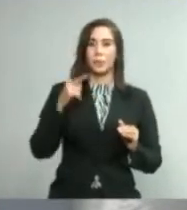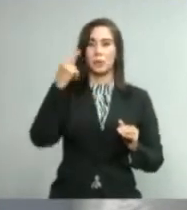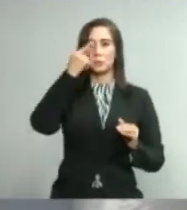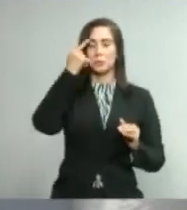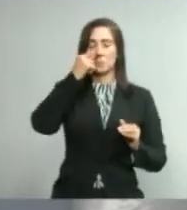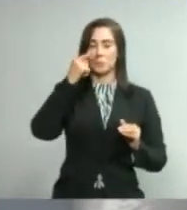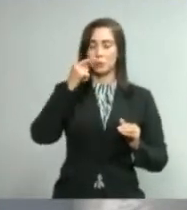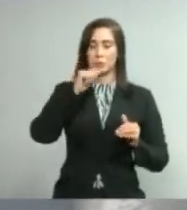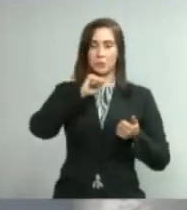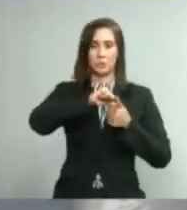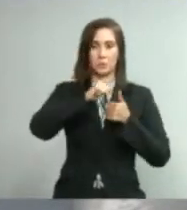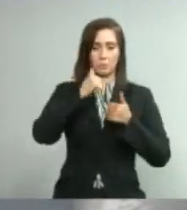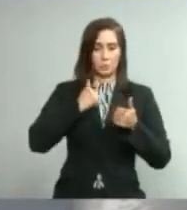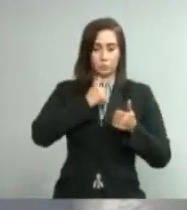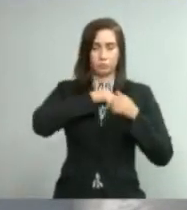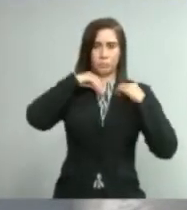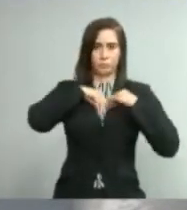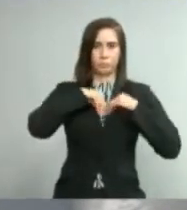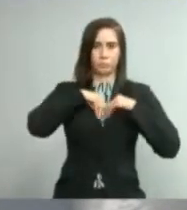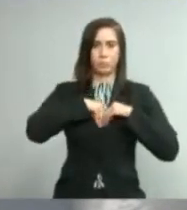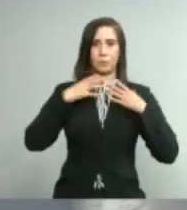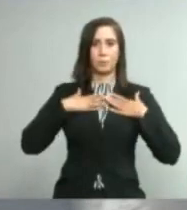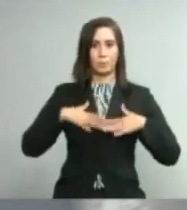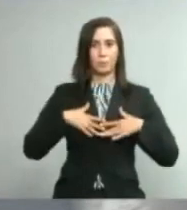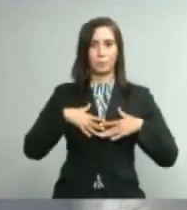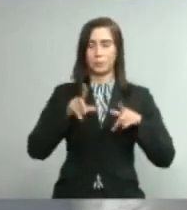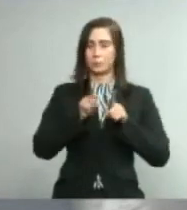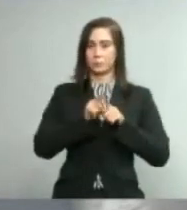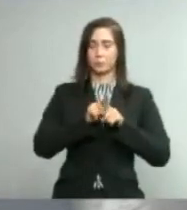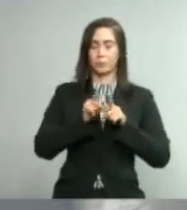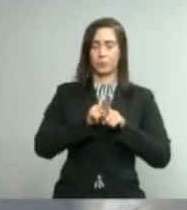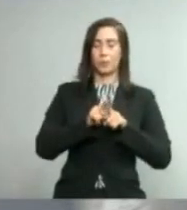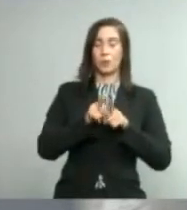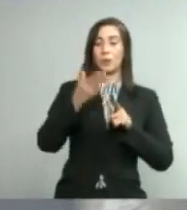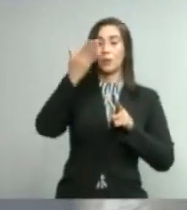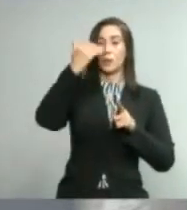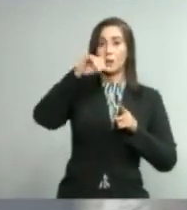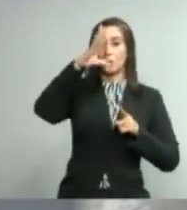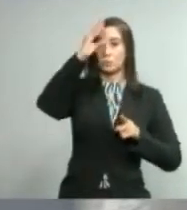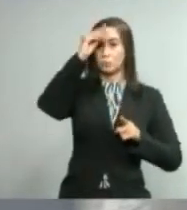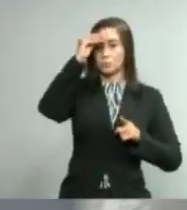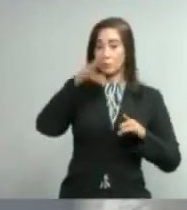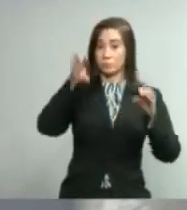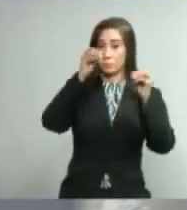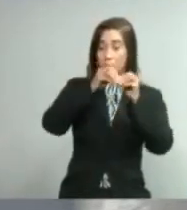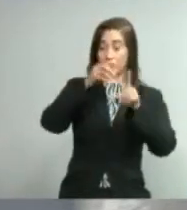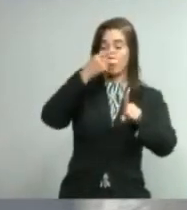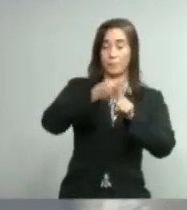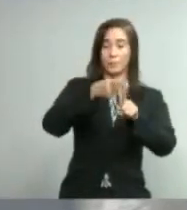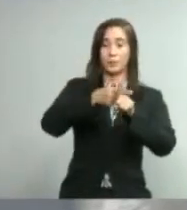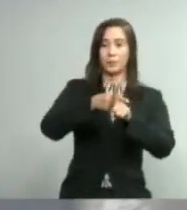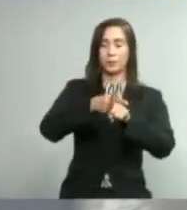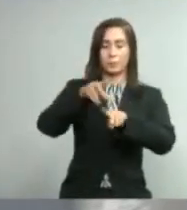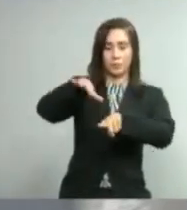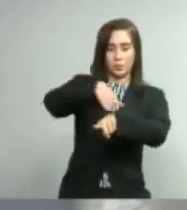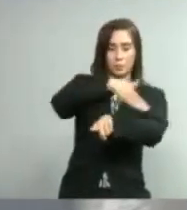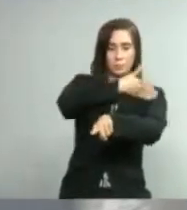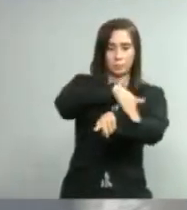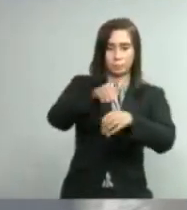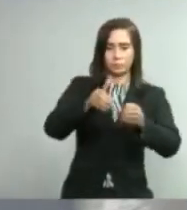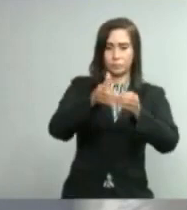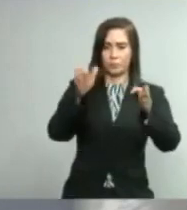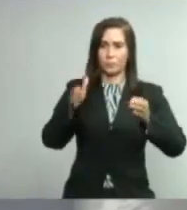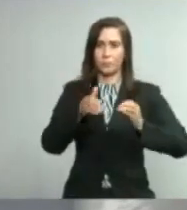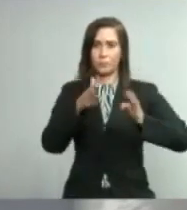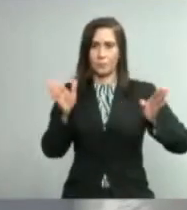con el sistema inmunitario, pero las estadísticas lo que están reflejando es que la mayoría de los